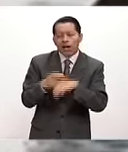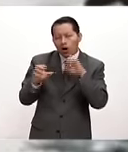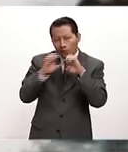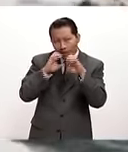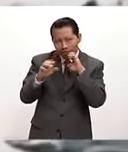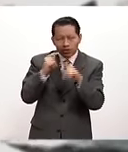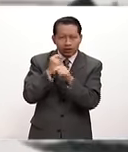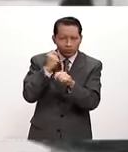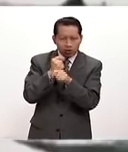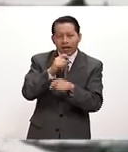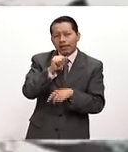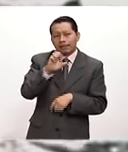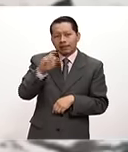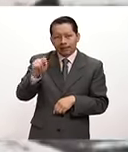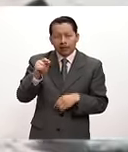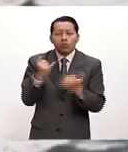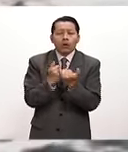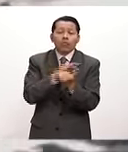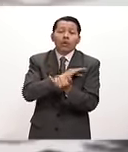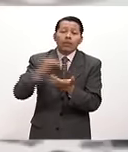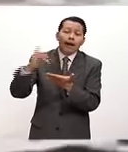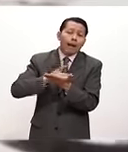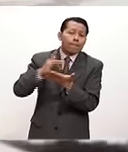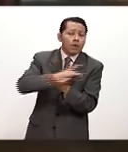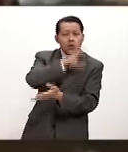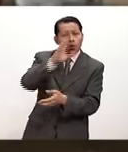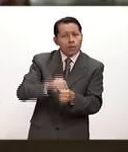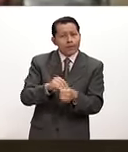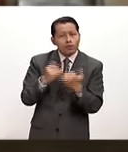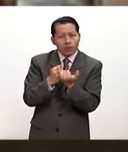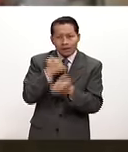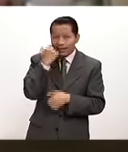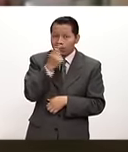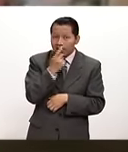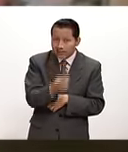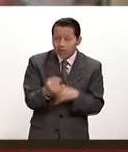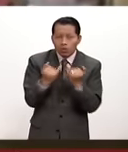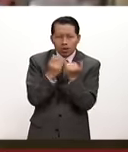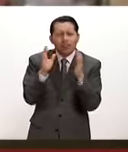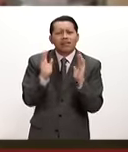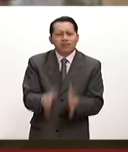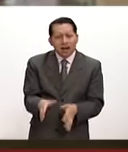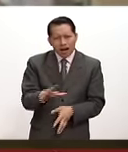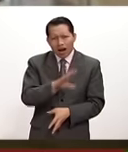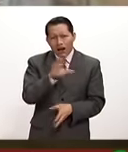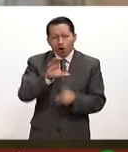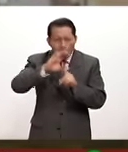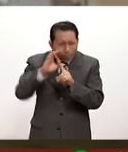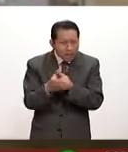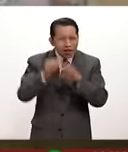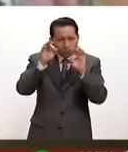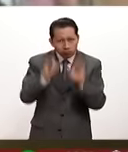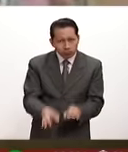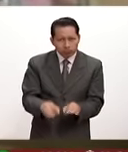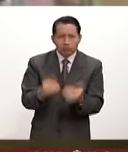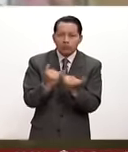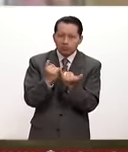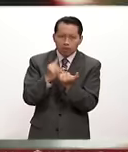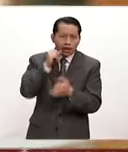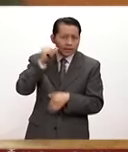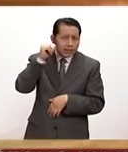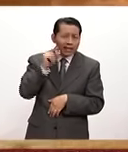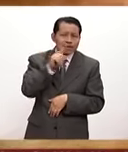Transportes para que nos den su apoyo total y quiero comentar que, bueno, está instalado ya todo el comité. Estamos aquí, ayer llegaron